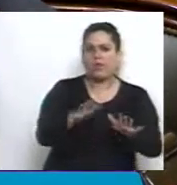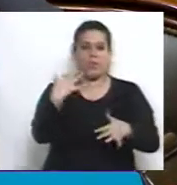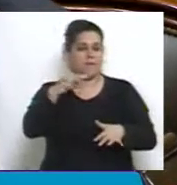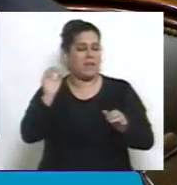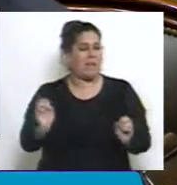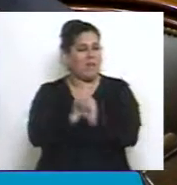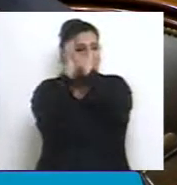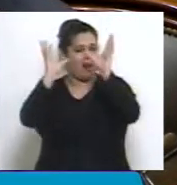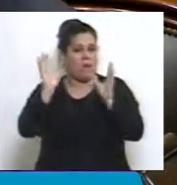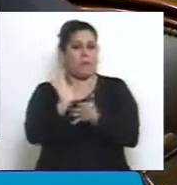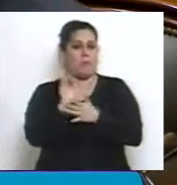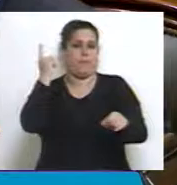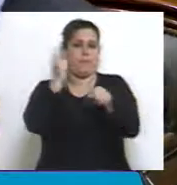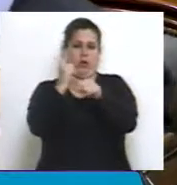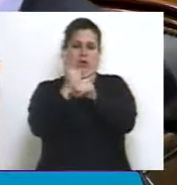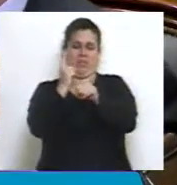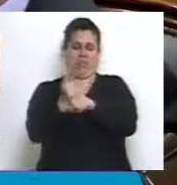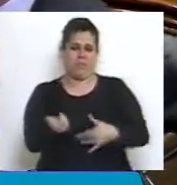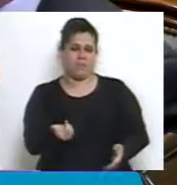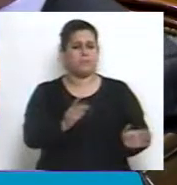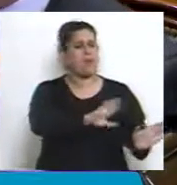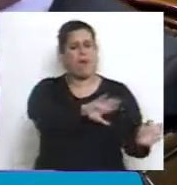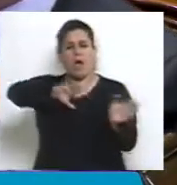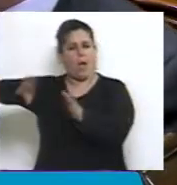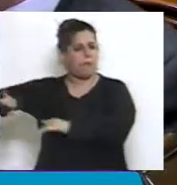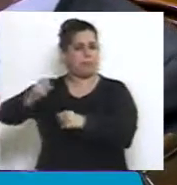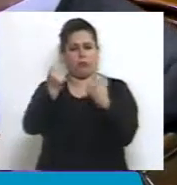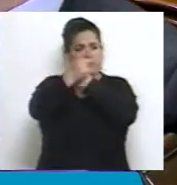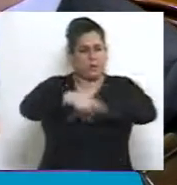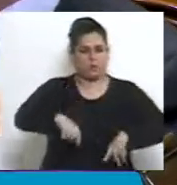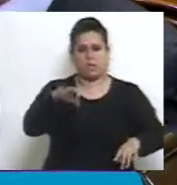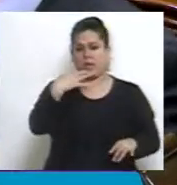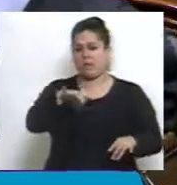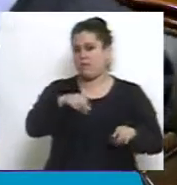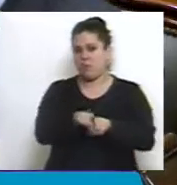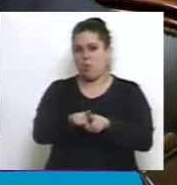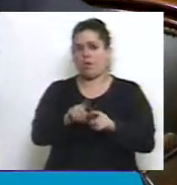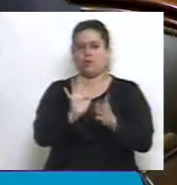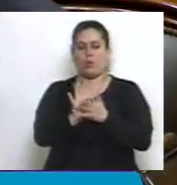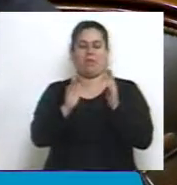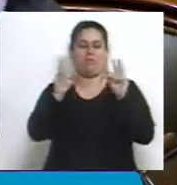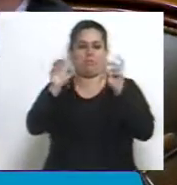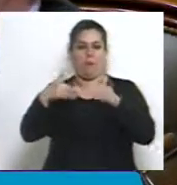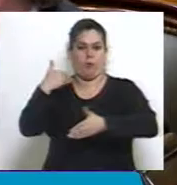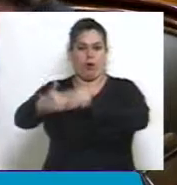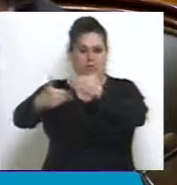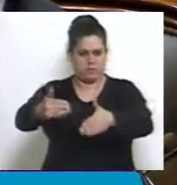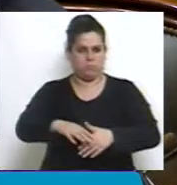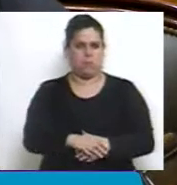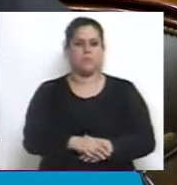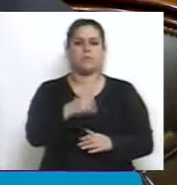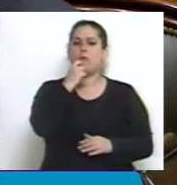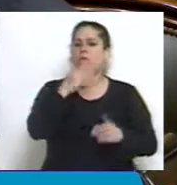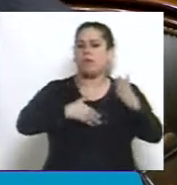prioridades en esta materia. Otro aspecto que debería definir al progresismo, la inversión en infraestructura